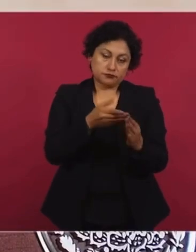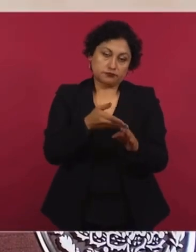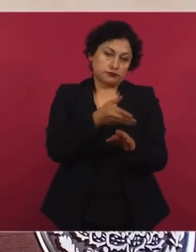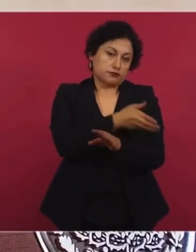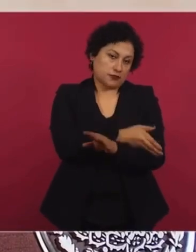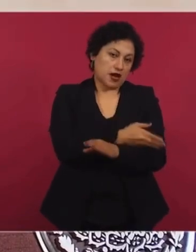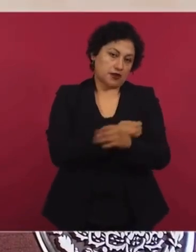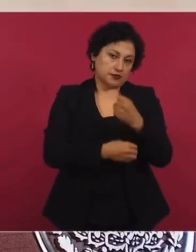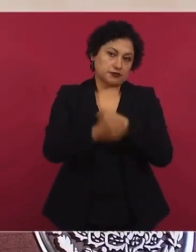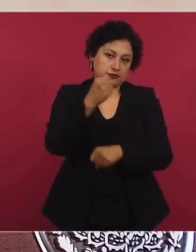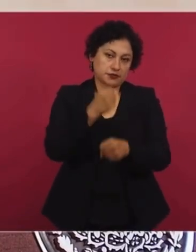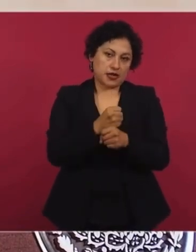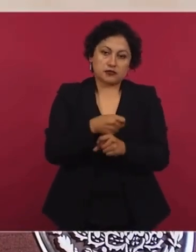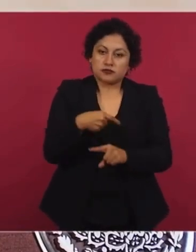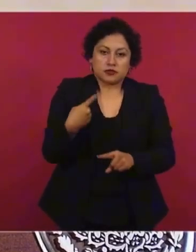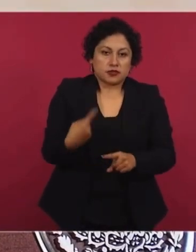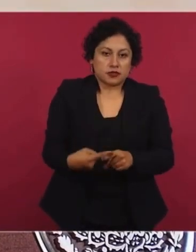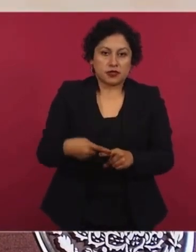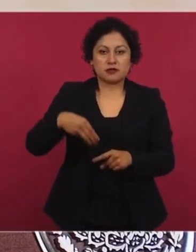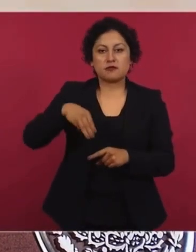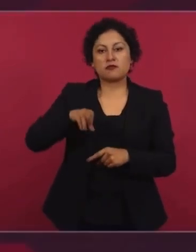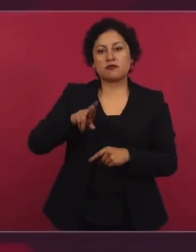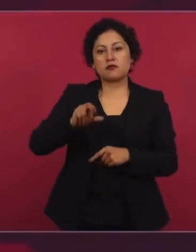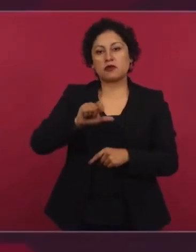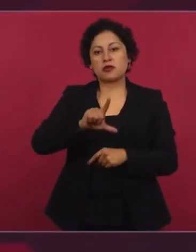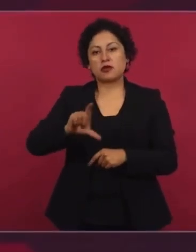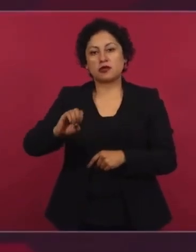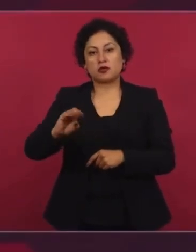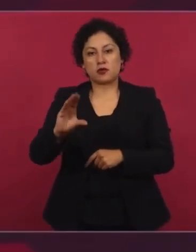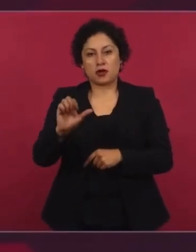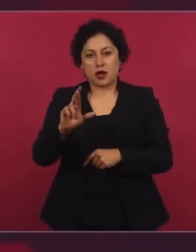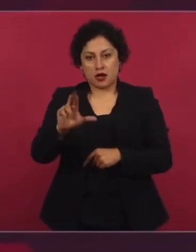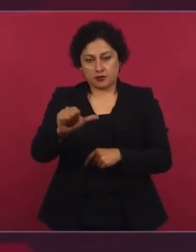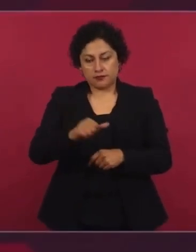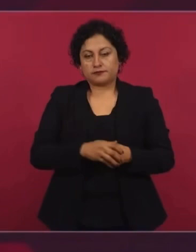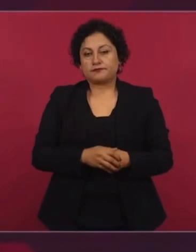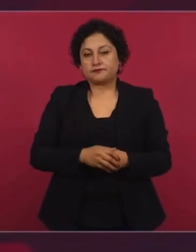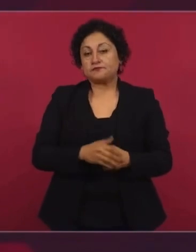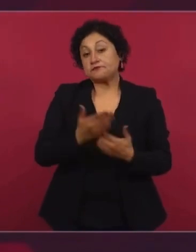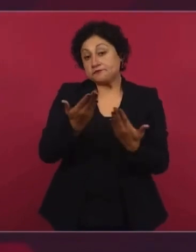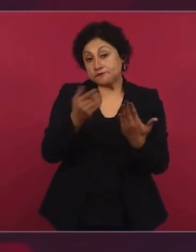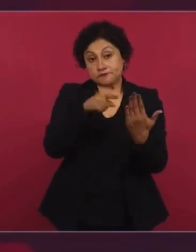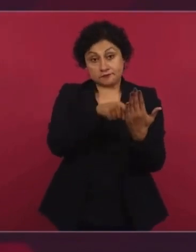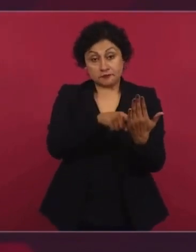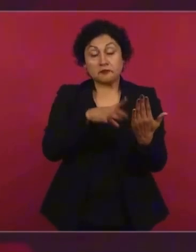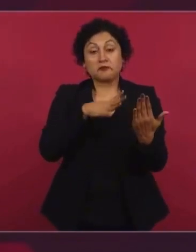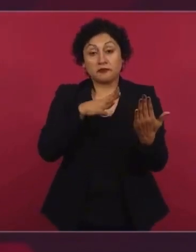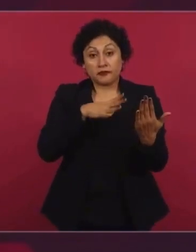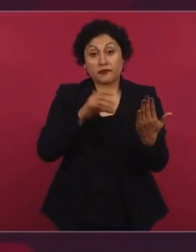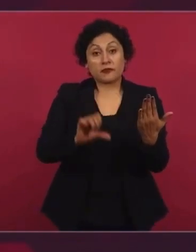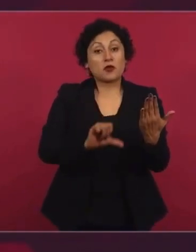Murillo Karan, y venían como cinco o seis